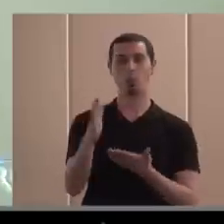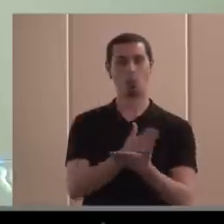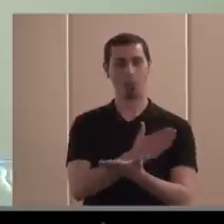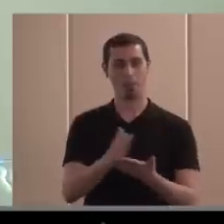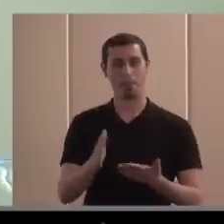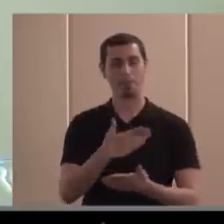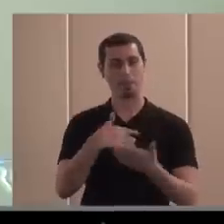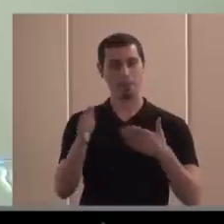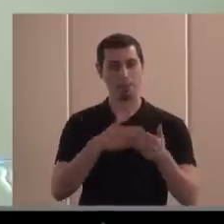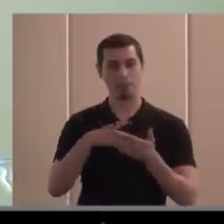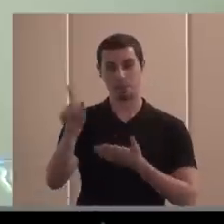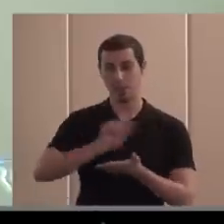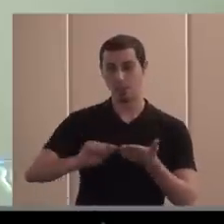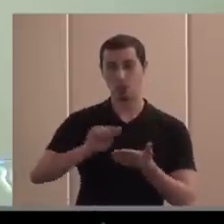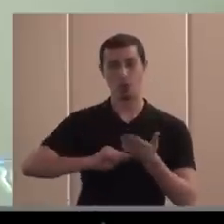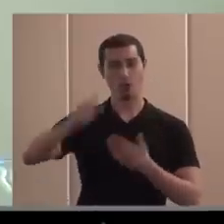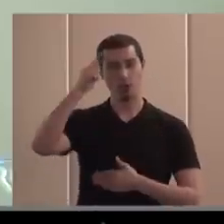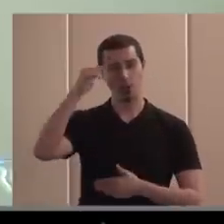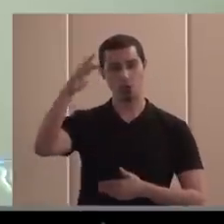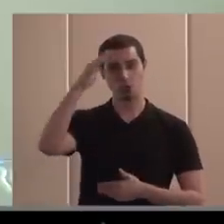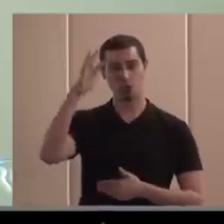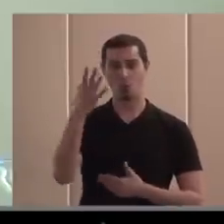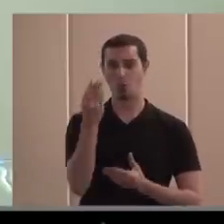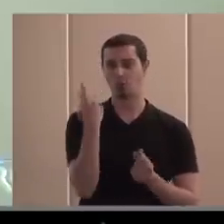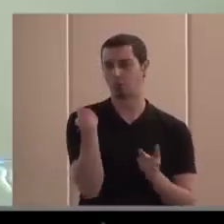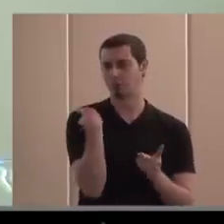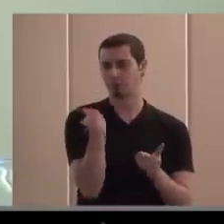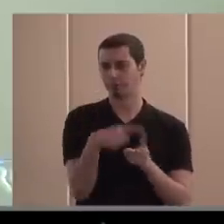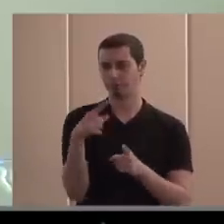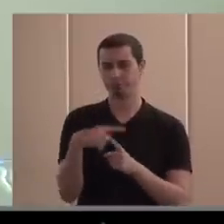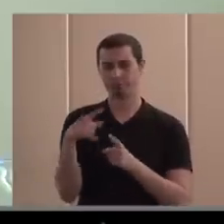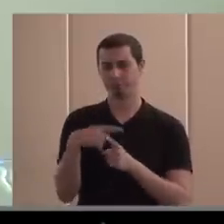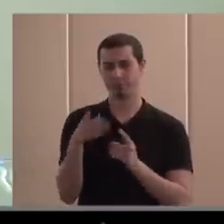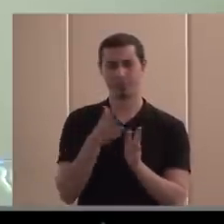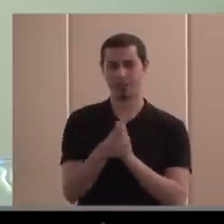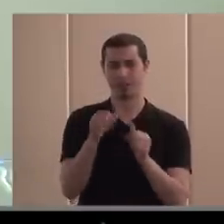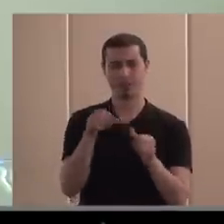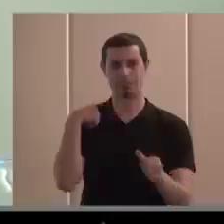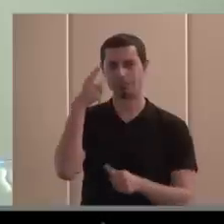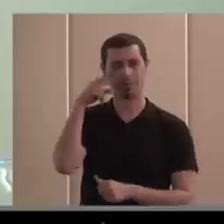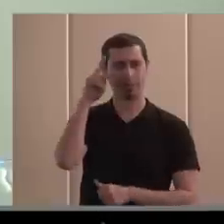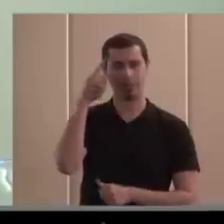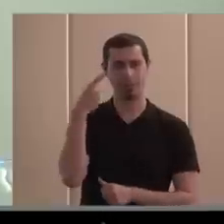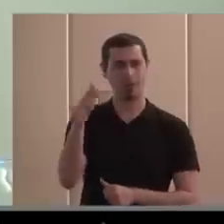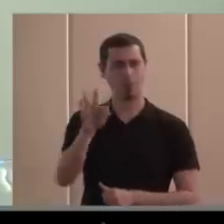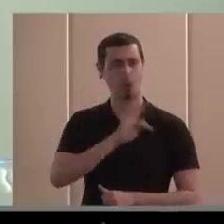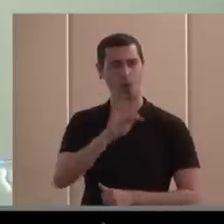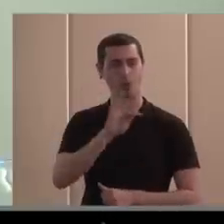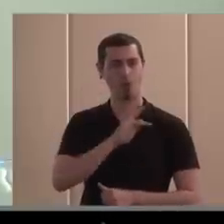filósofo, muchas cosas. Y tiene unas cuantas condecoraciones.